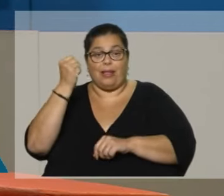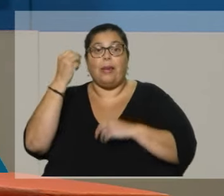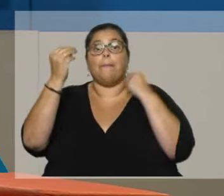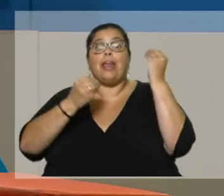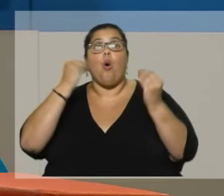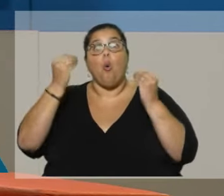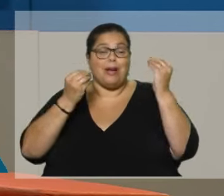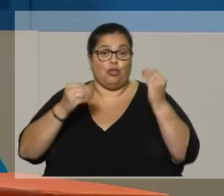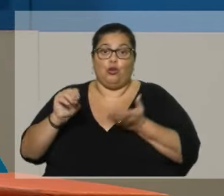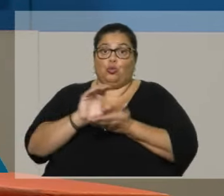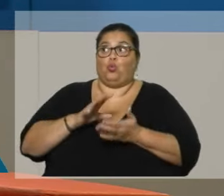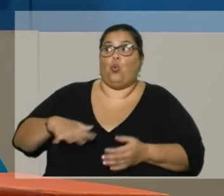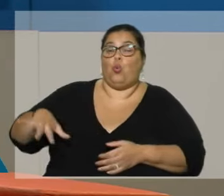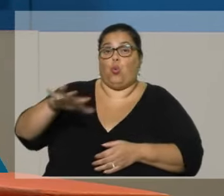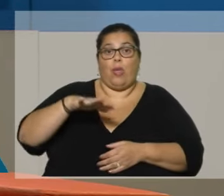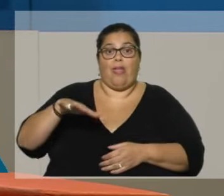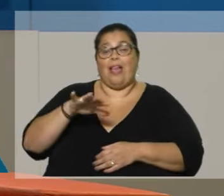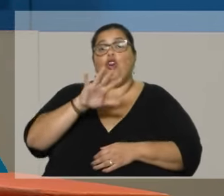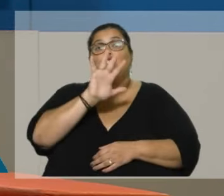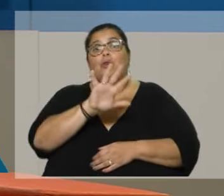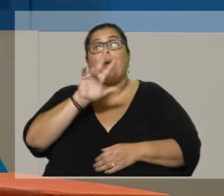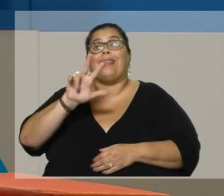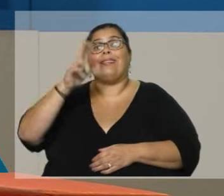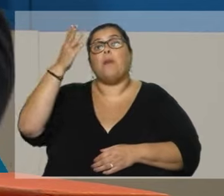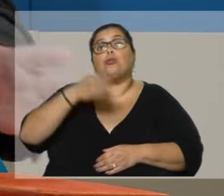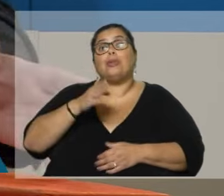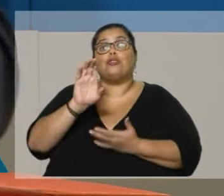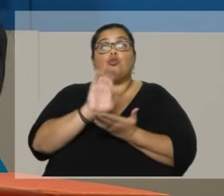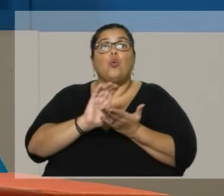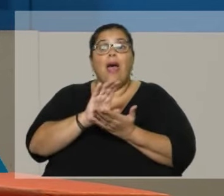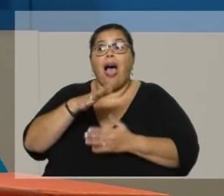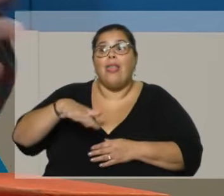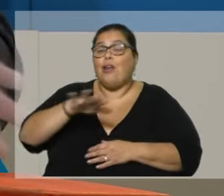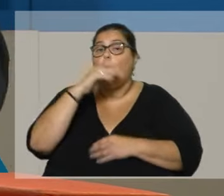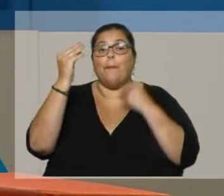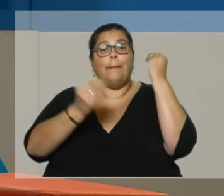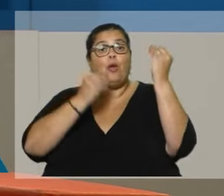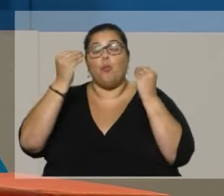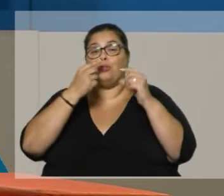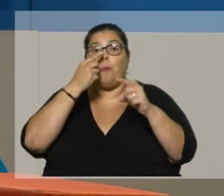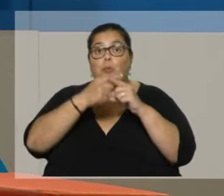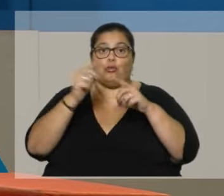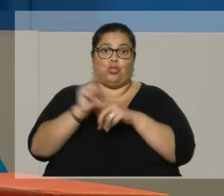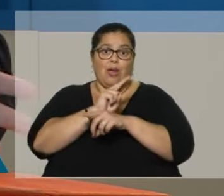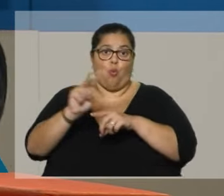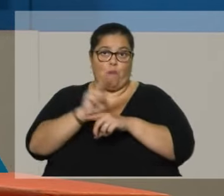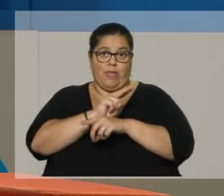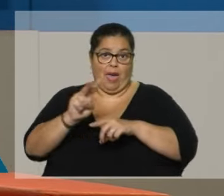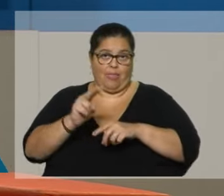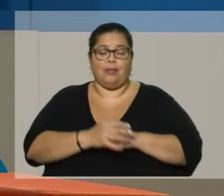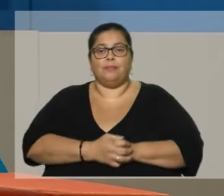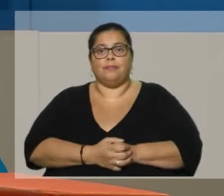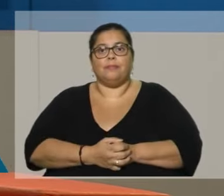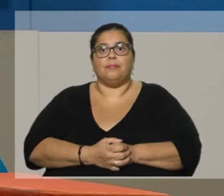país. Es la principal preocupación para el 53% de los ciudadanos, según un reciente estudio de una empresa de estudios